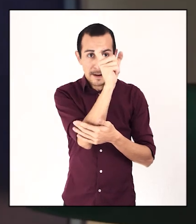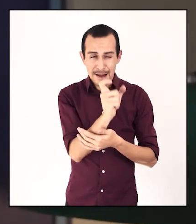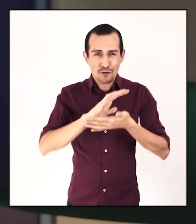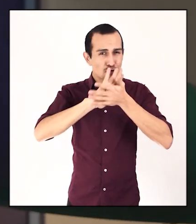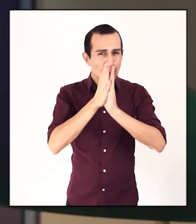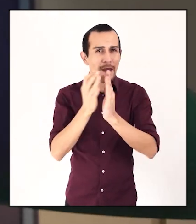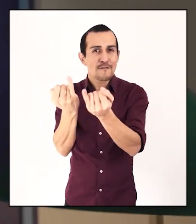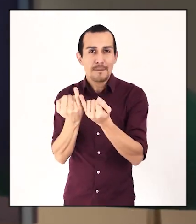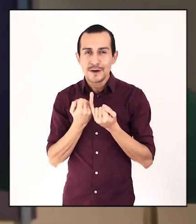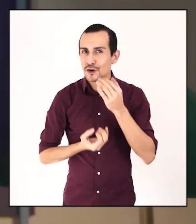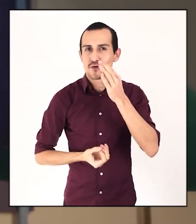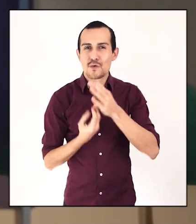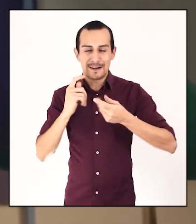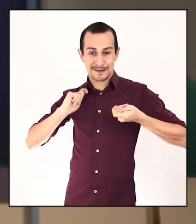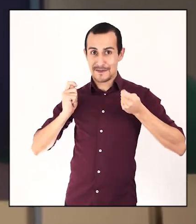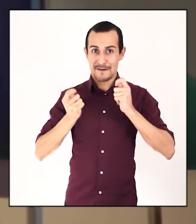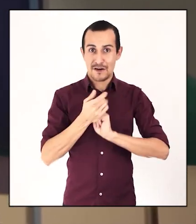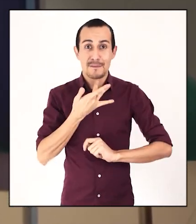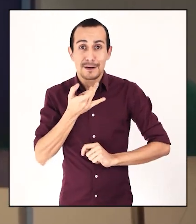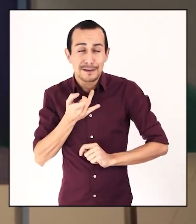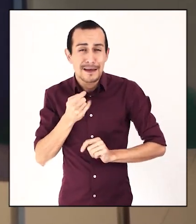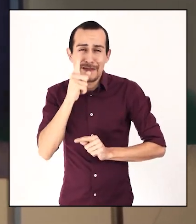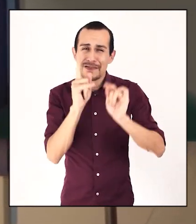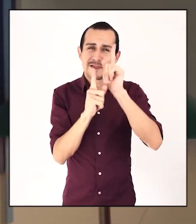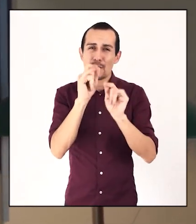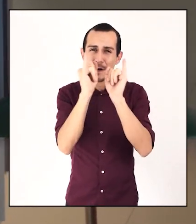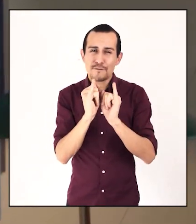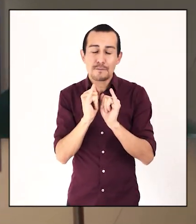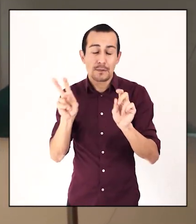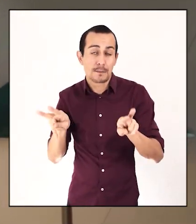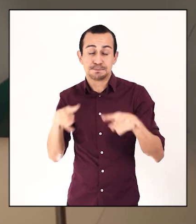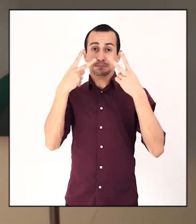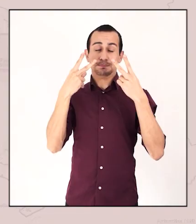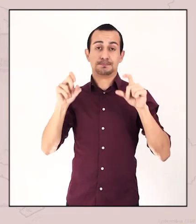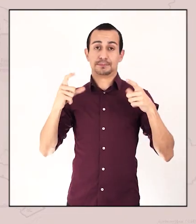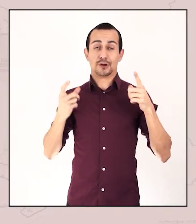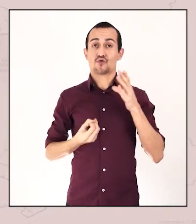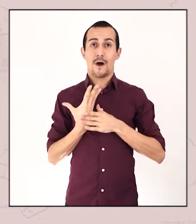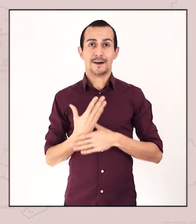artista todo conocimiento nuevo, se transforma siempre, de alguna u otra manera, en una revelación.